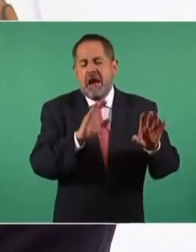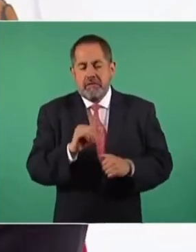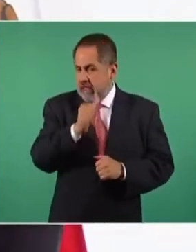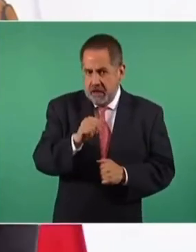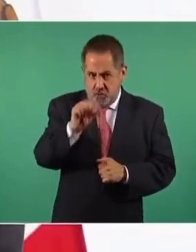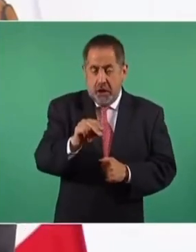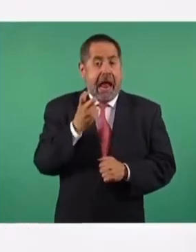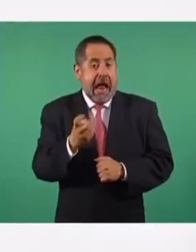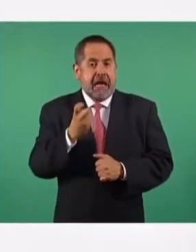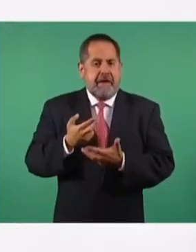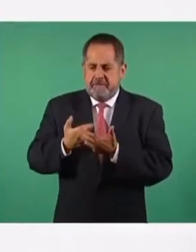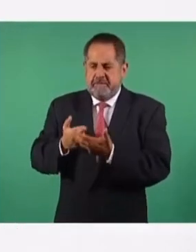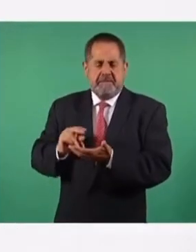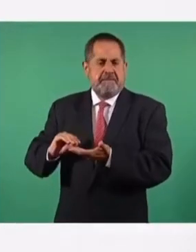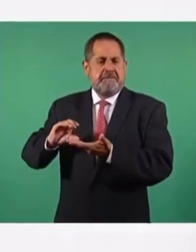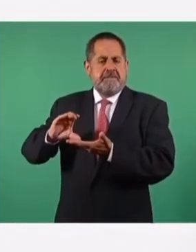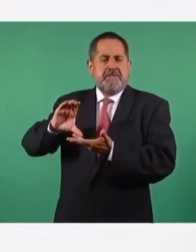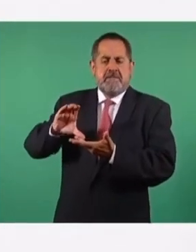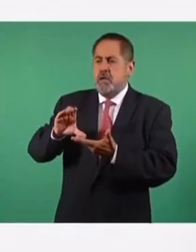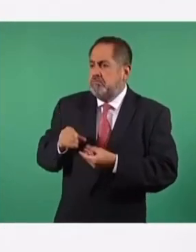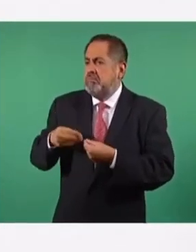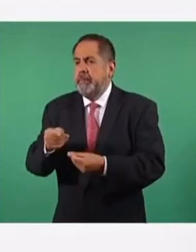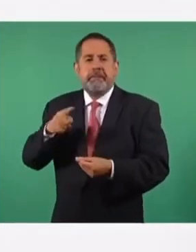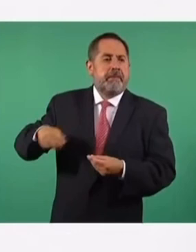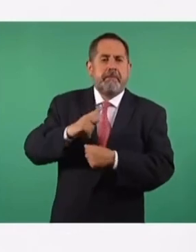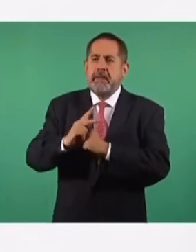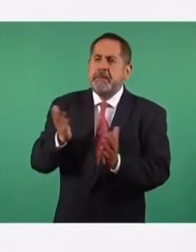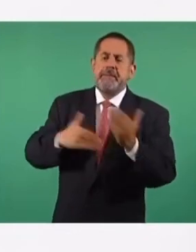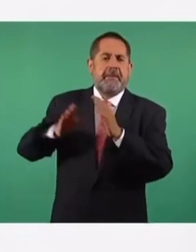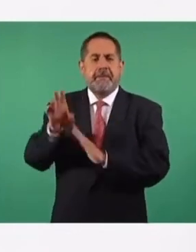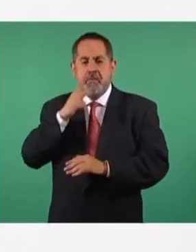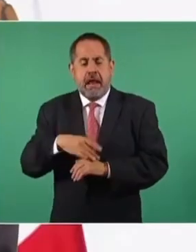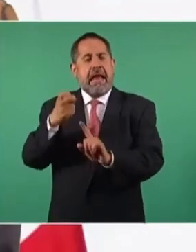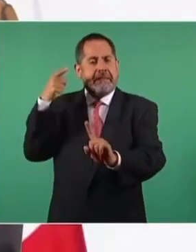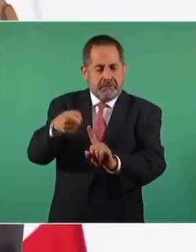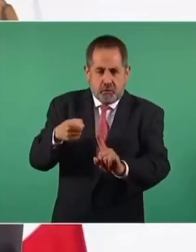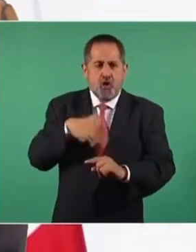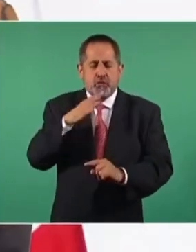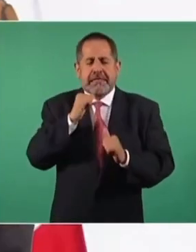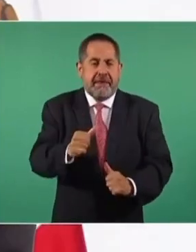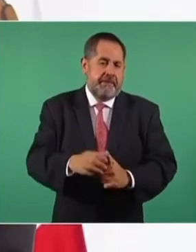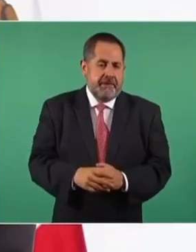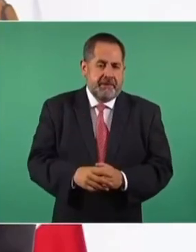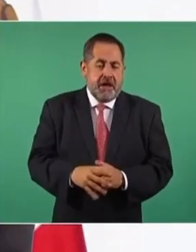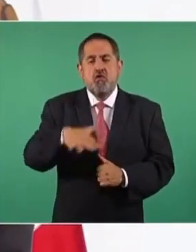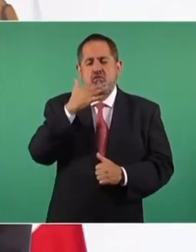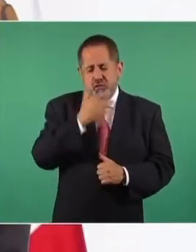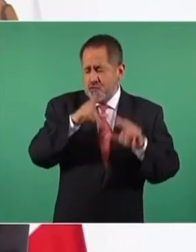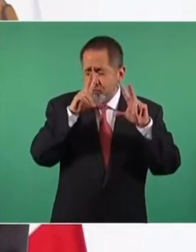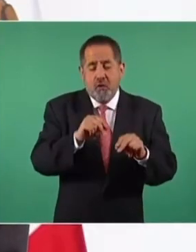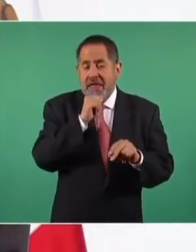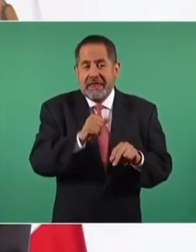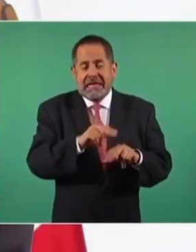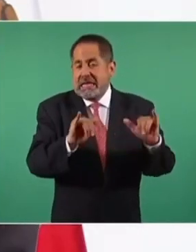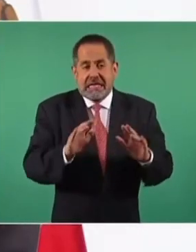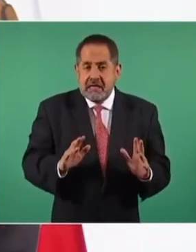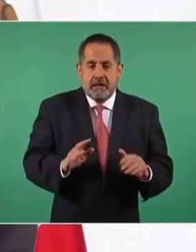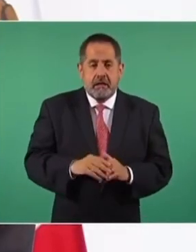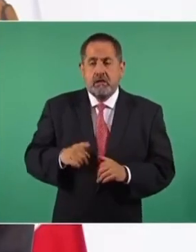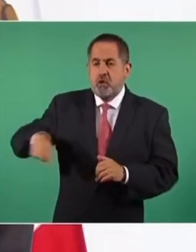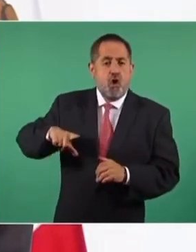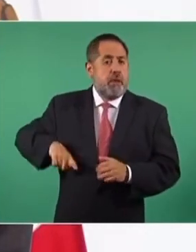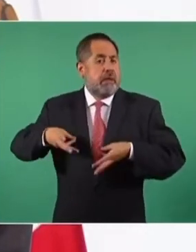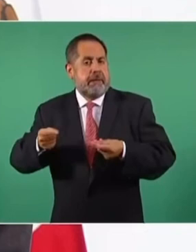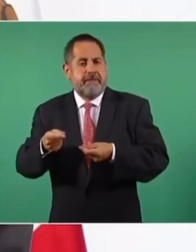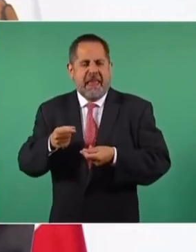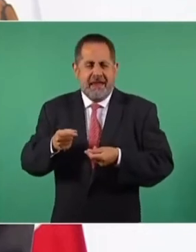a liberar fondos para el bienestar y el desarrollo del país. Esa es la fórmula, no permitir la corrupción, gobernar con